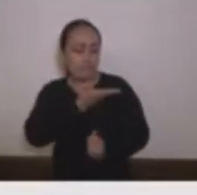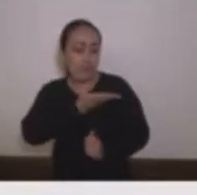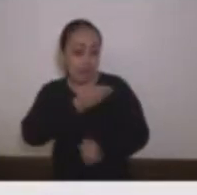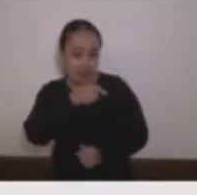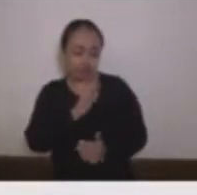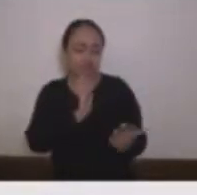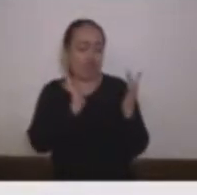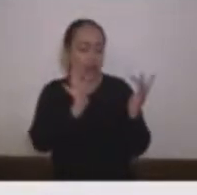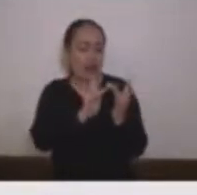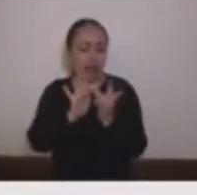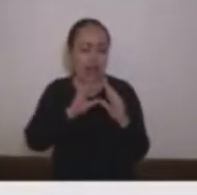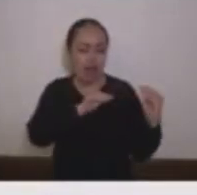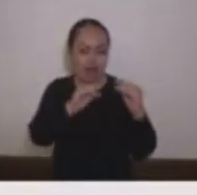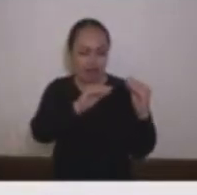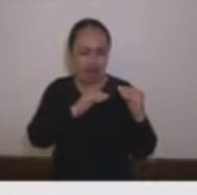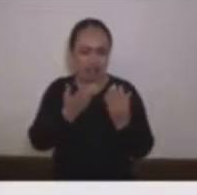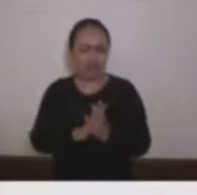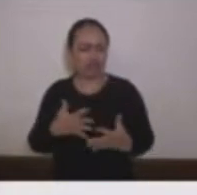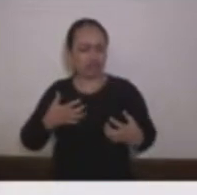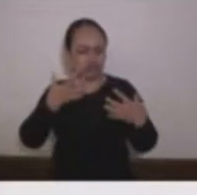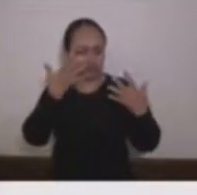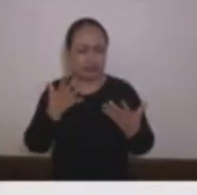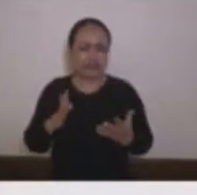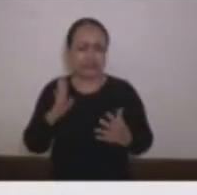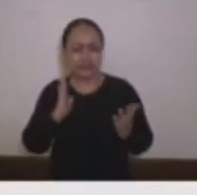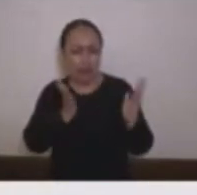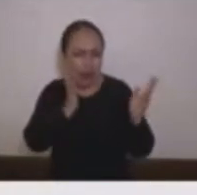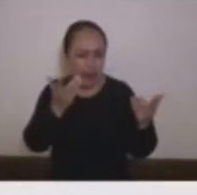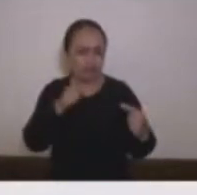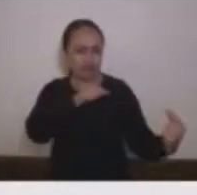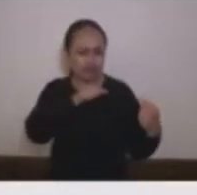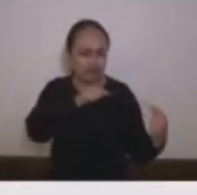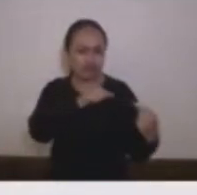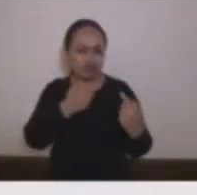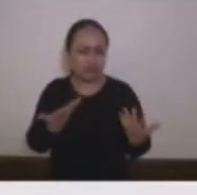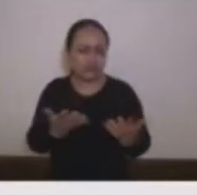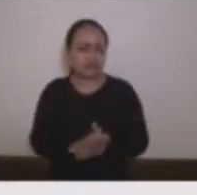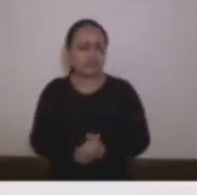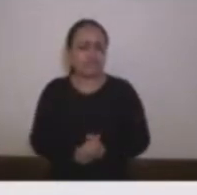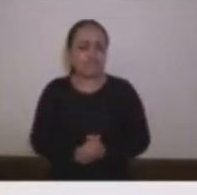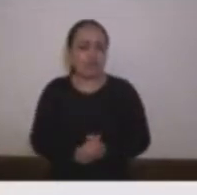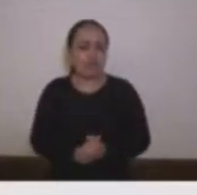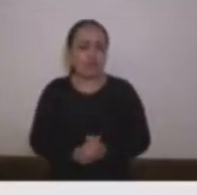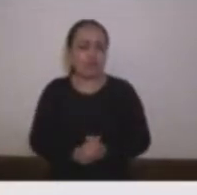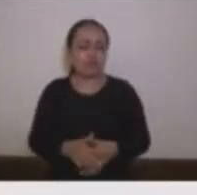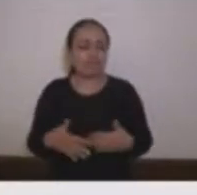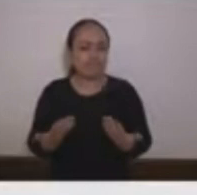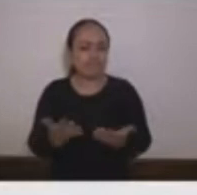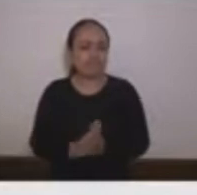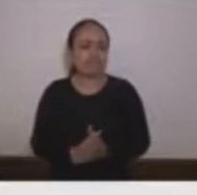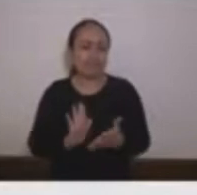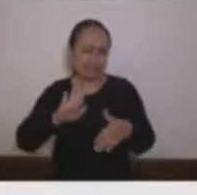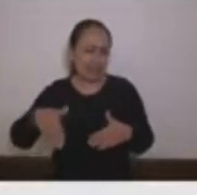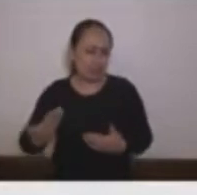y fue una discusión un poco acalorada, teníamos una discusión por un asunto individual y al final yo le